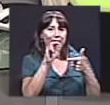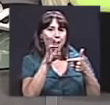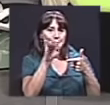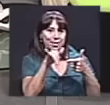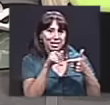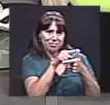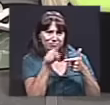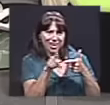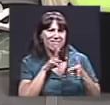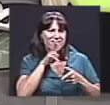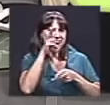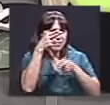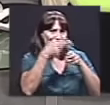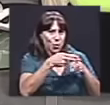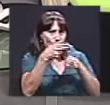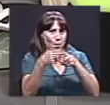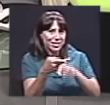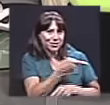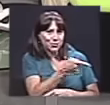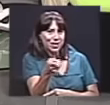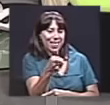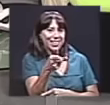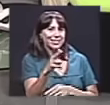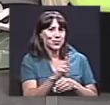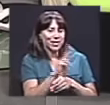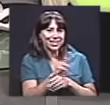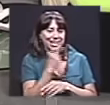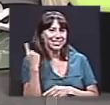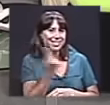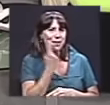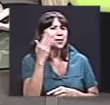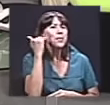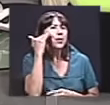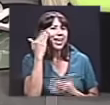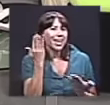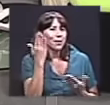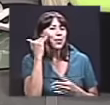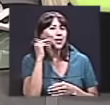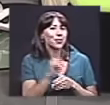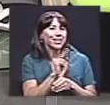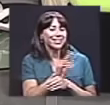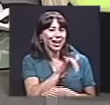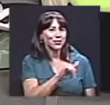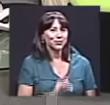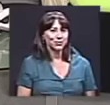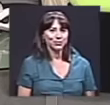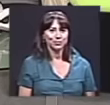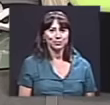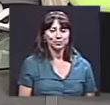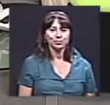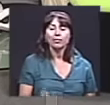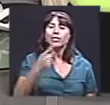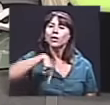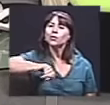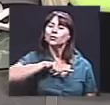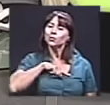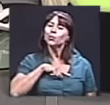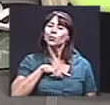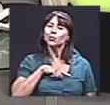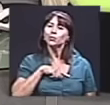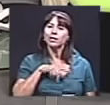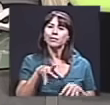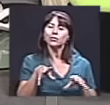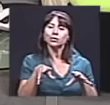nombres que ustedes utilizan siempre. Porque la verdad que, ¿por qué, digamos? ¿Por qué utilizarlos? Hemos adoptado